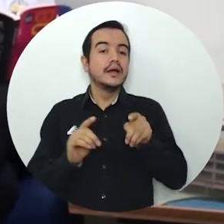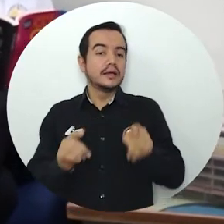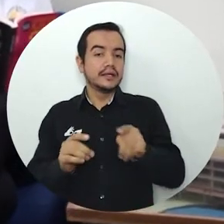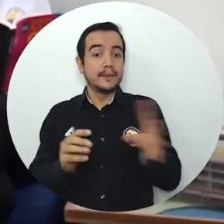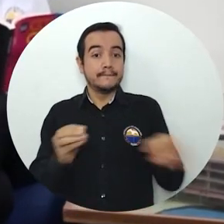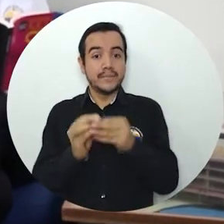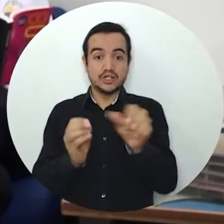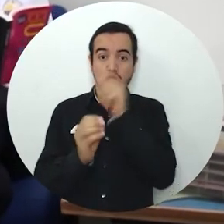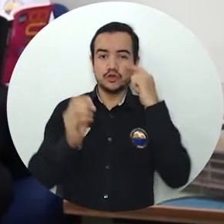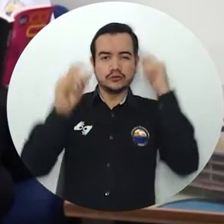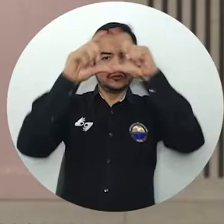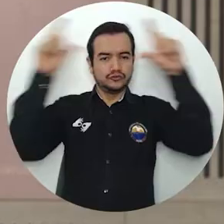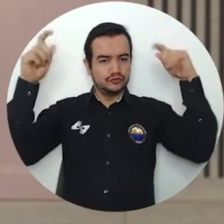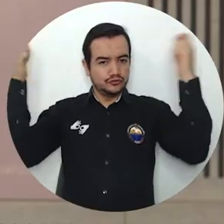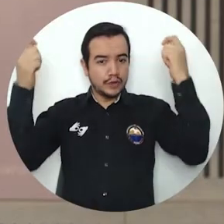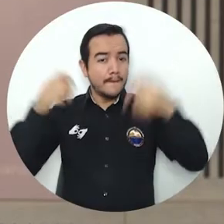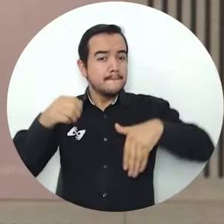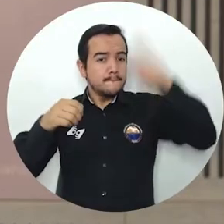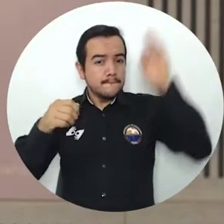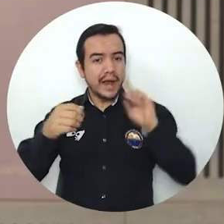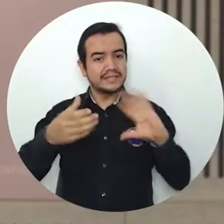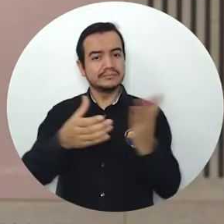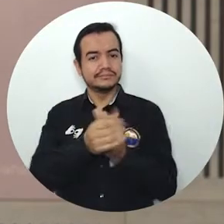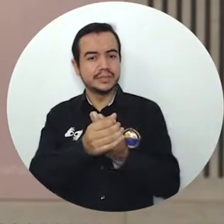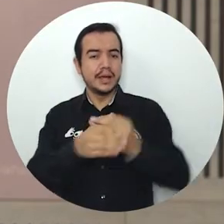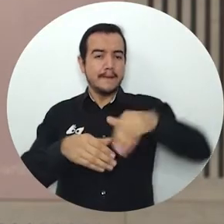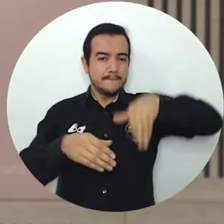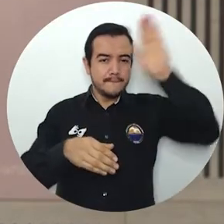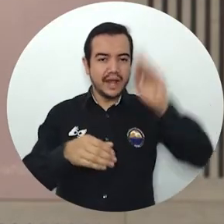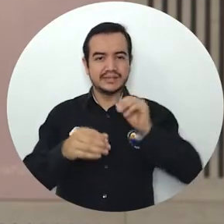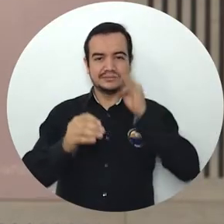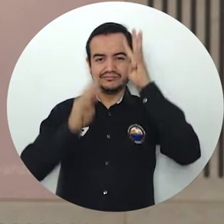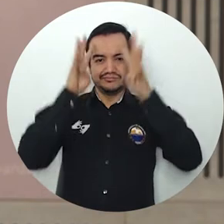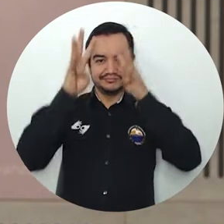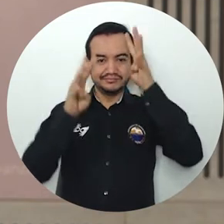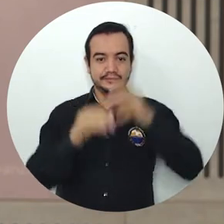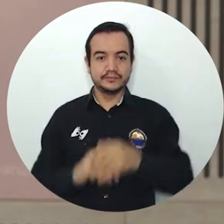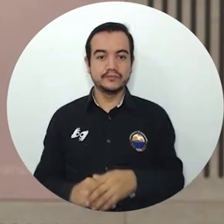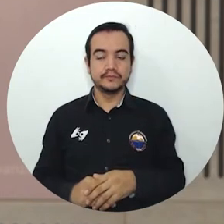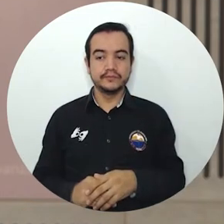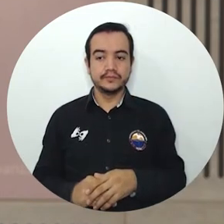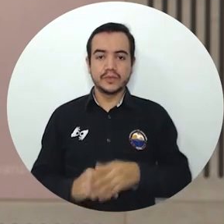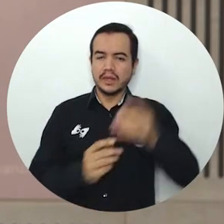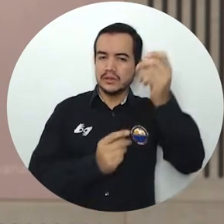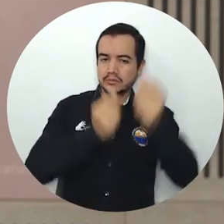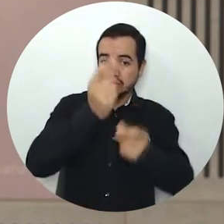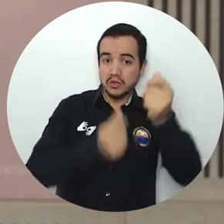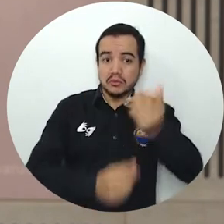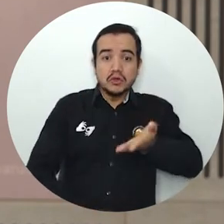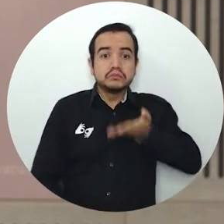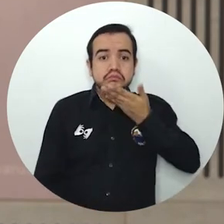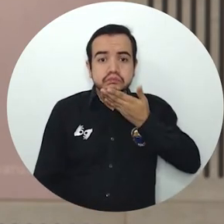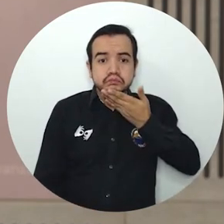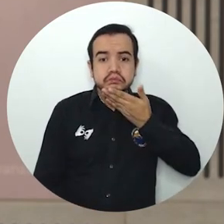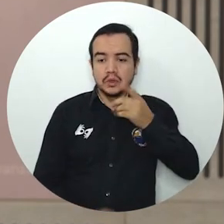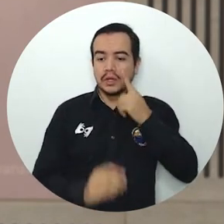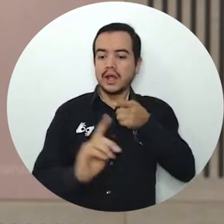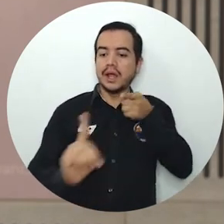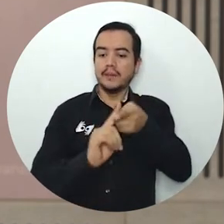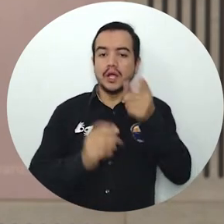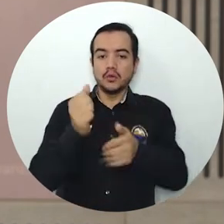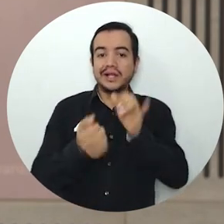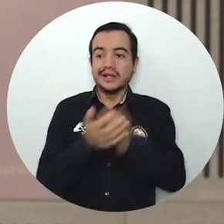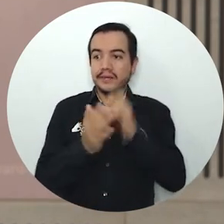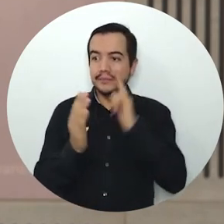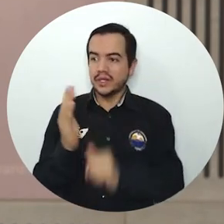incluyente e innovadora. Un presupuesto ajustado a las realidades de la institución pero sobre todo que busca cumplir las metas tanto del Plan de Desarrollo